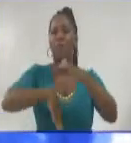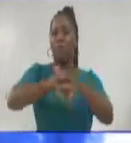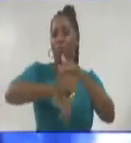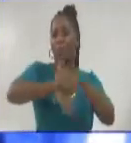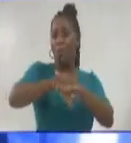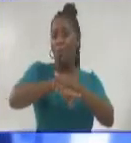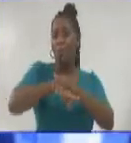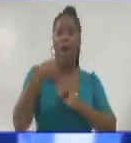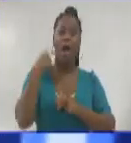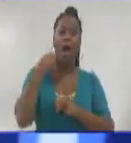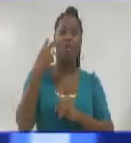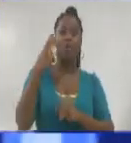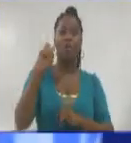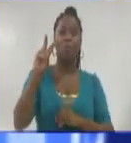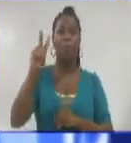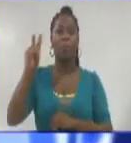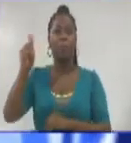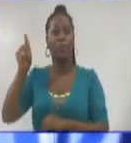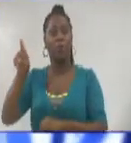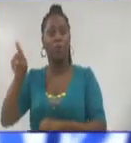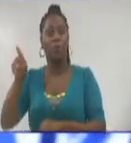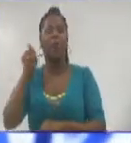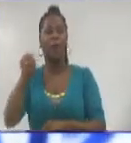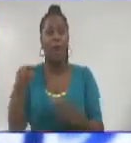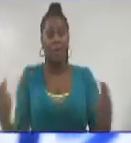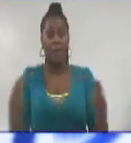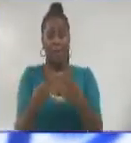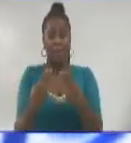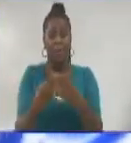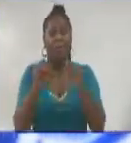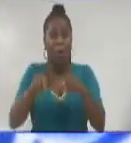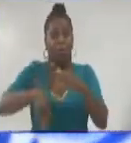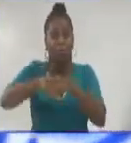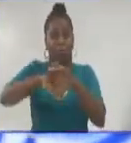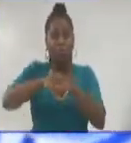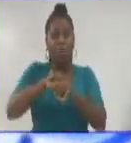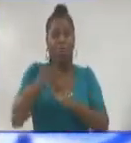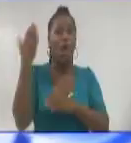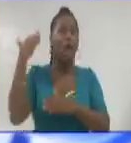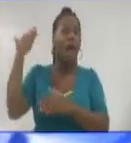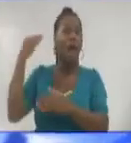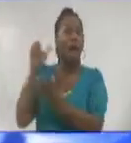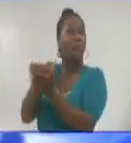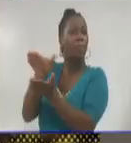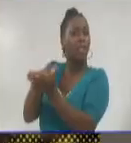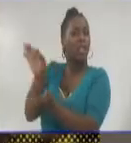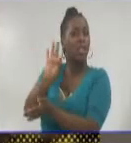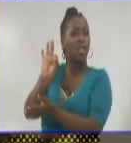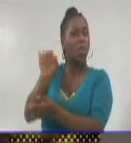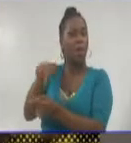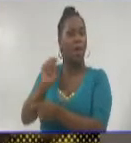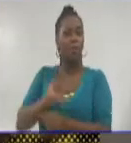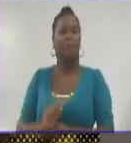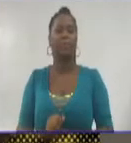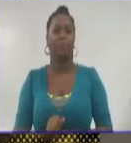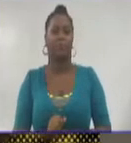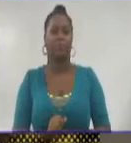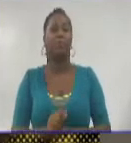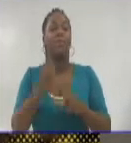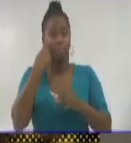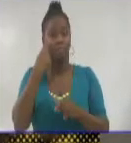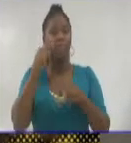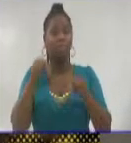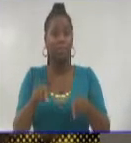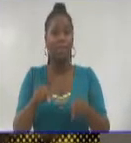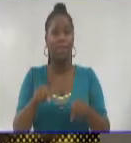apunta que será una edición en la que se saldarán muchas cuentas pendientes. Y es posible, mis amigos, que veamos